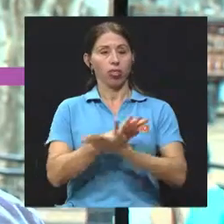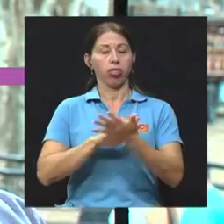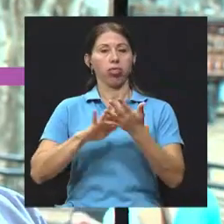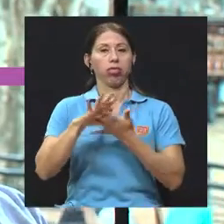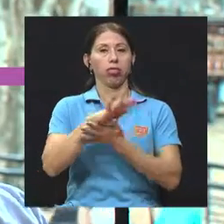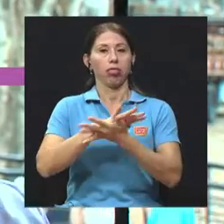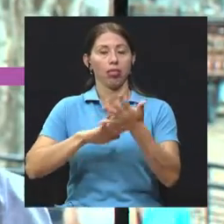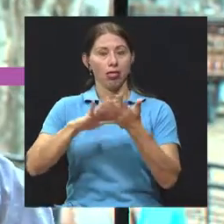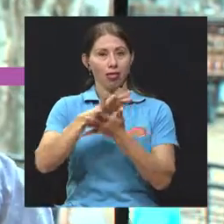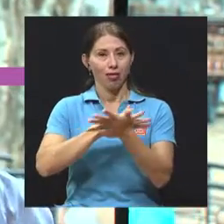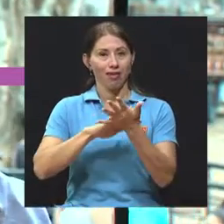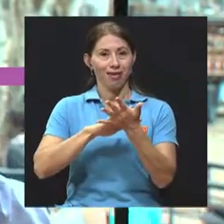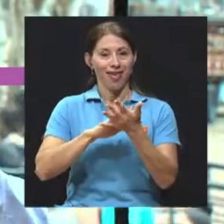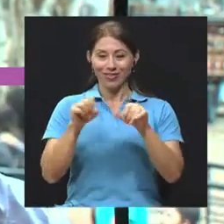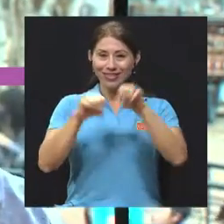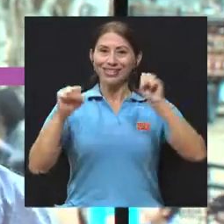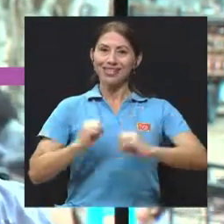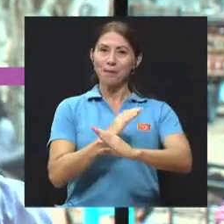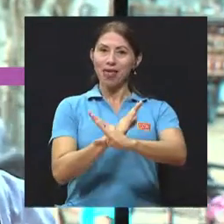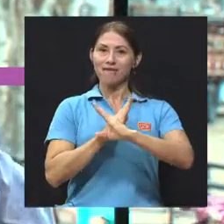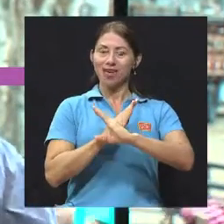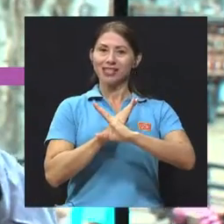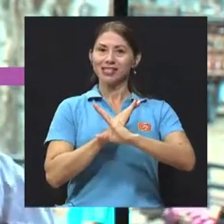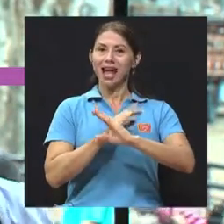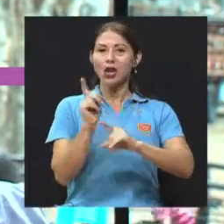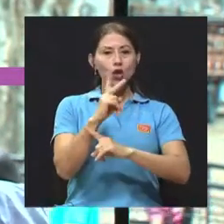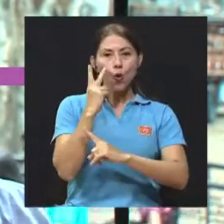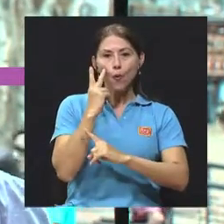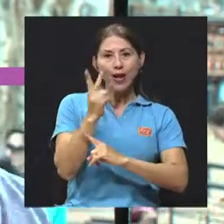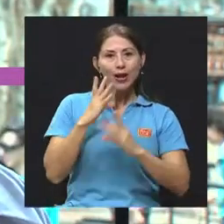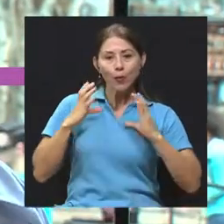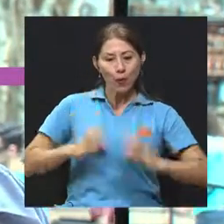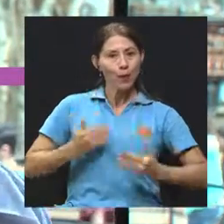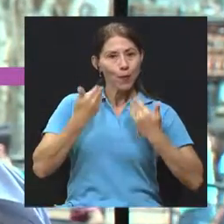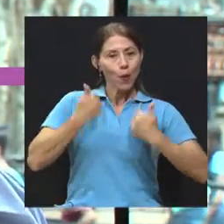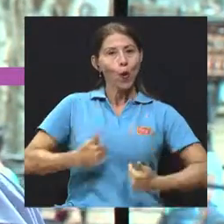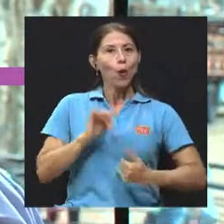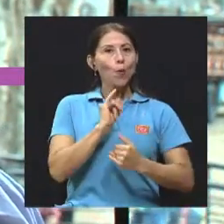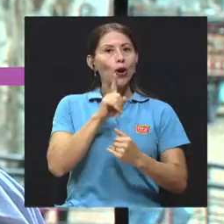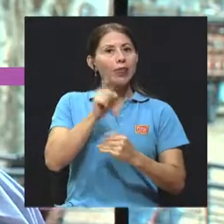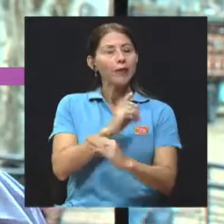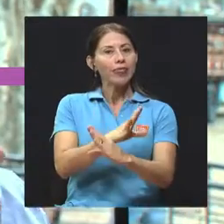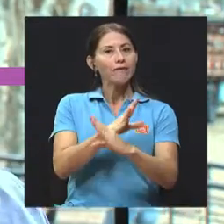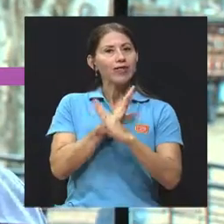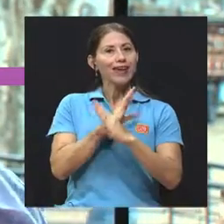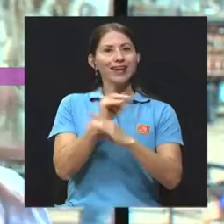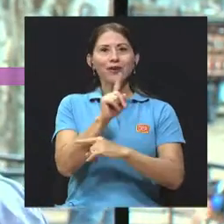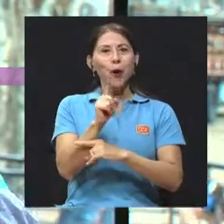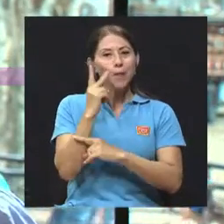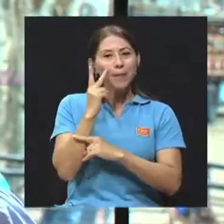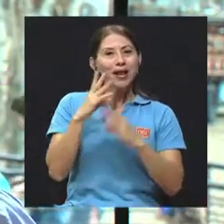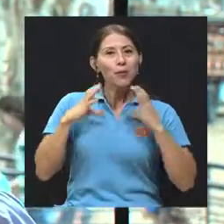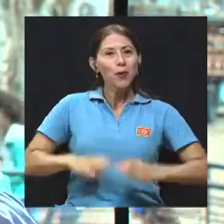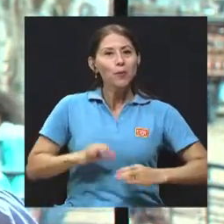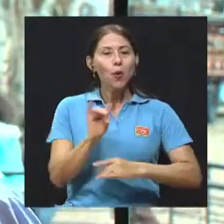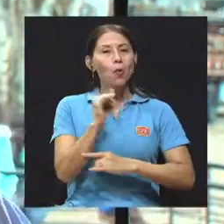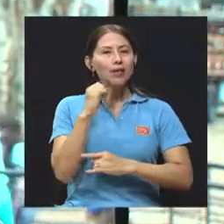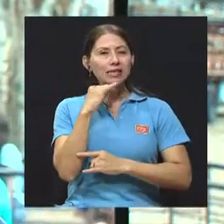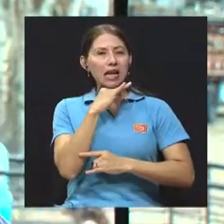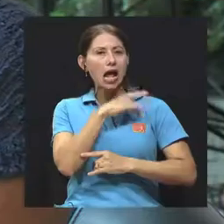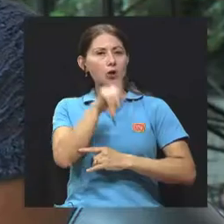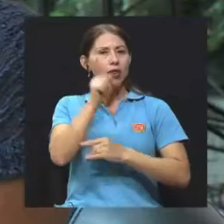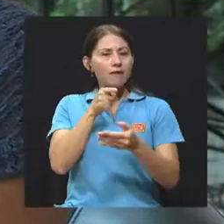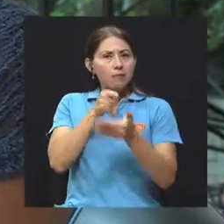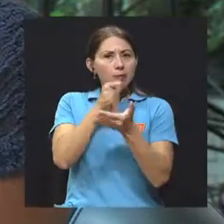deja de ver al cuerpo como algo propio, algo que debe defenderse y lo considera algo extraño que debe ser atacado y destruido.